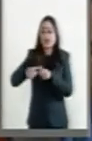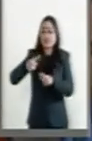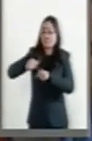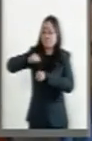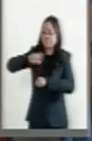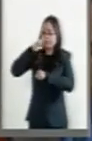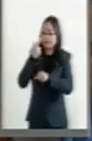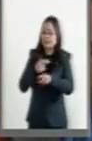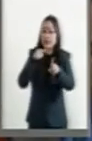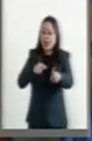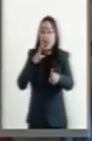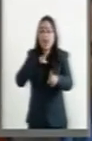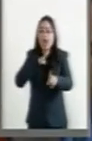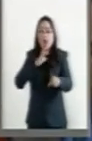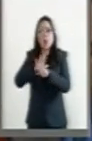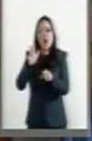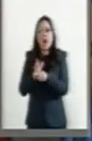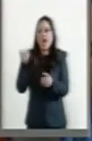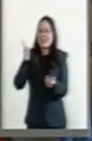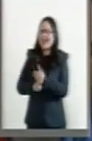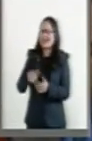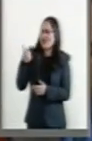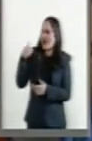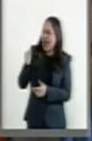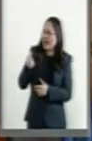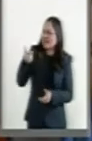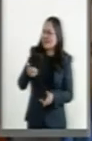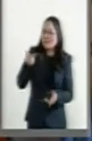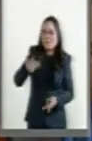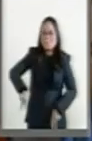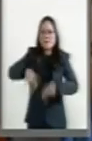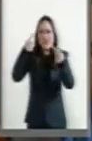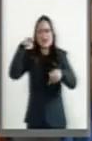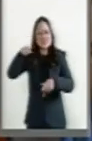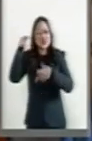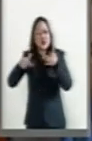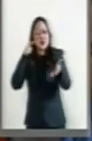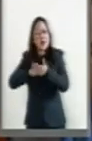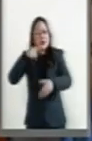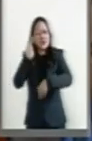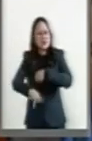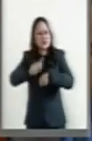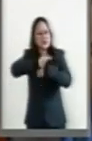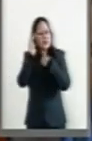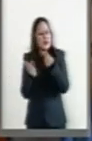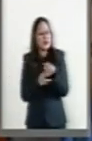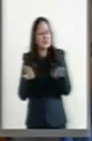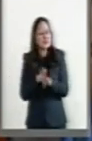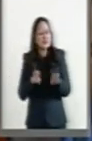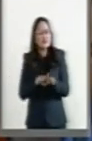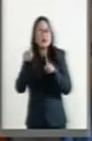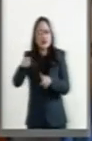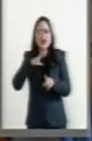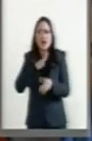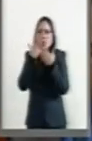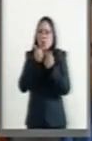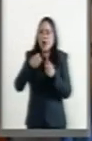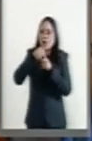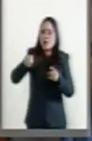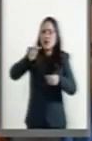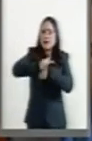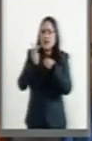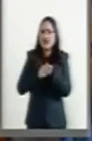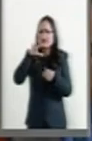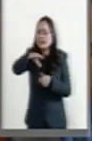fragata acaba reparando gasolineras en uno de los estados más peligrosos de nuestra nación. El desorden nacional que permite que haya zonas del